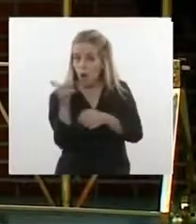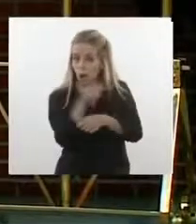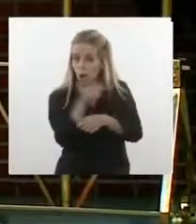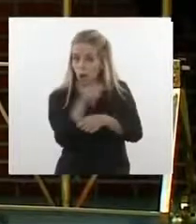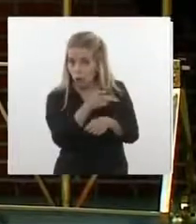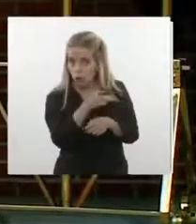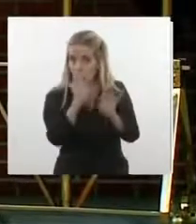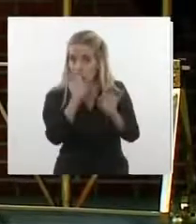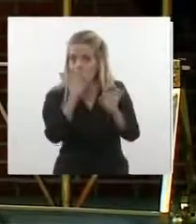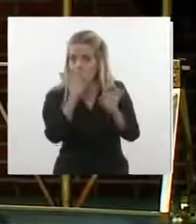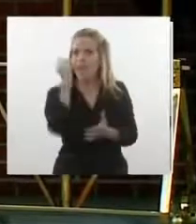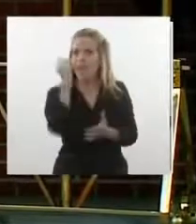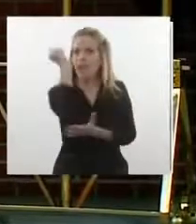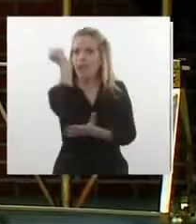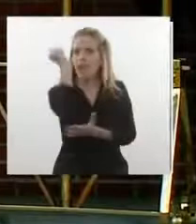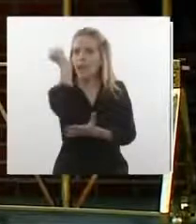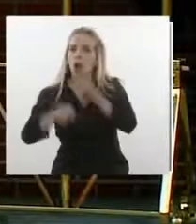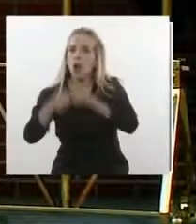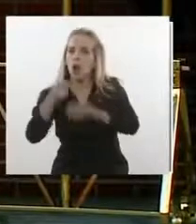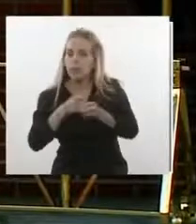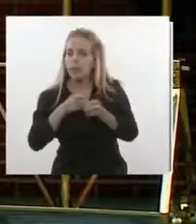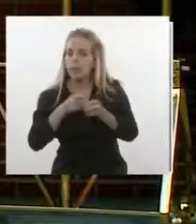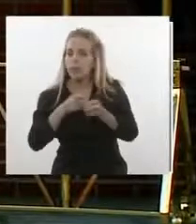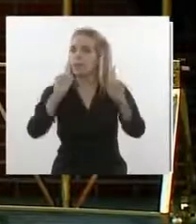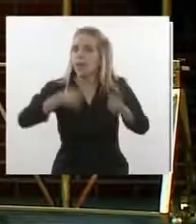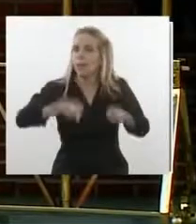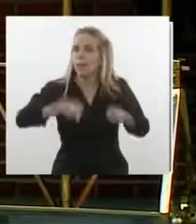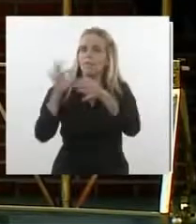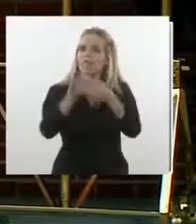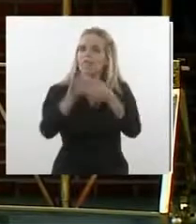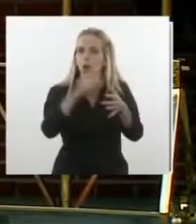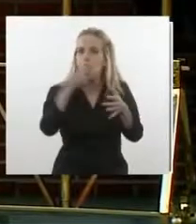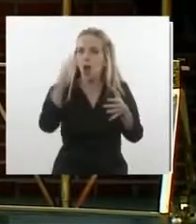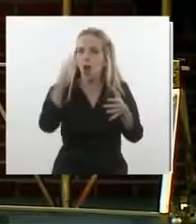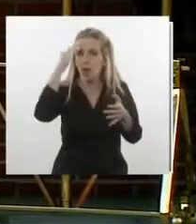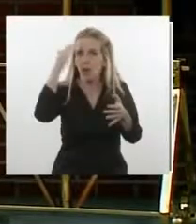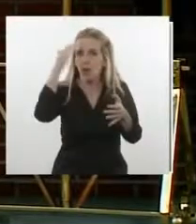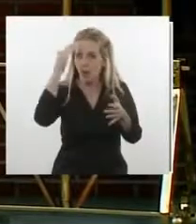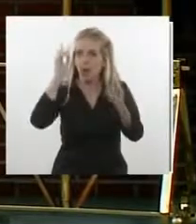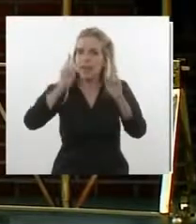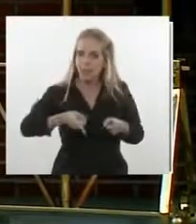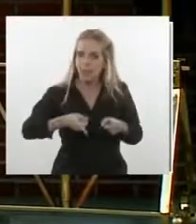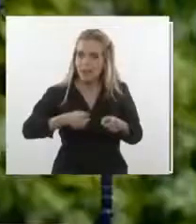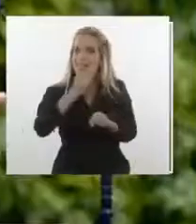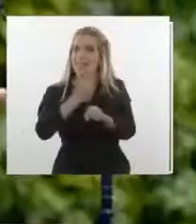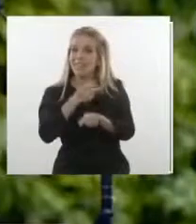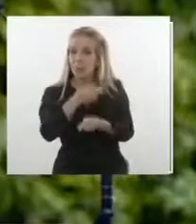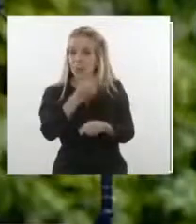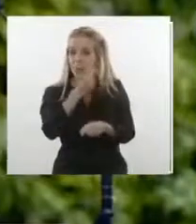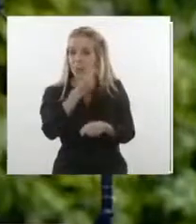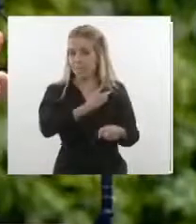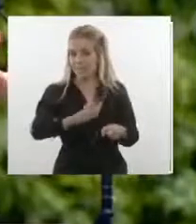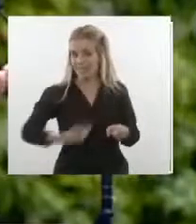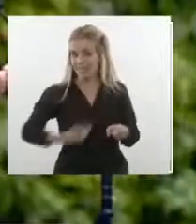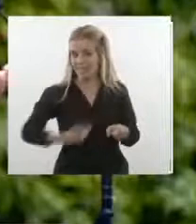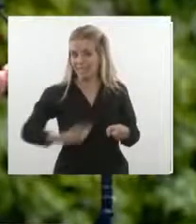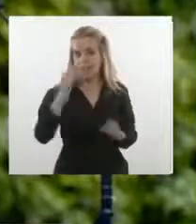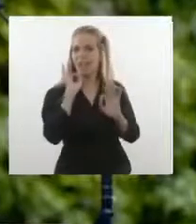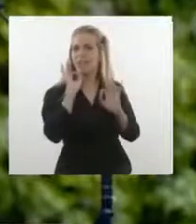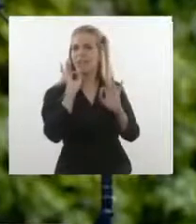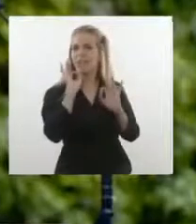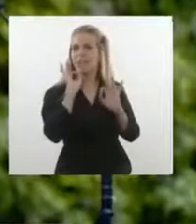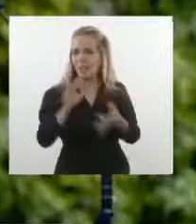solamente a lo económico, a lo comercial, sino también a lo cultural. En segundo lugar, el presidente Fernández sabe perfectamente que en el ámbito